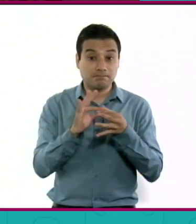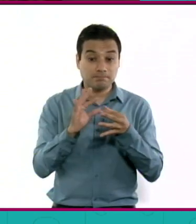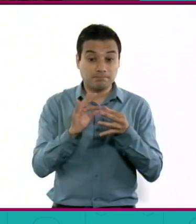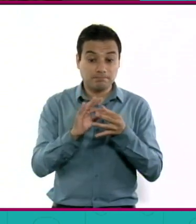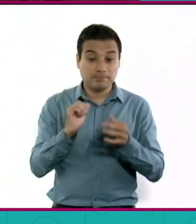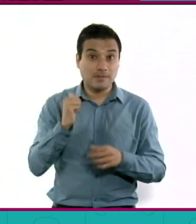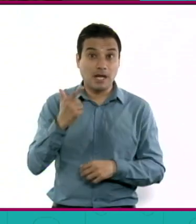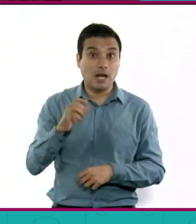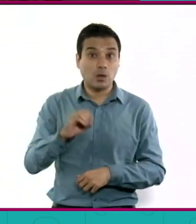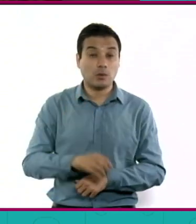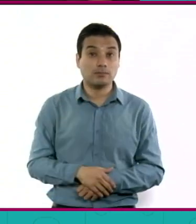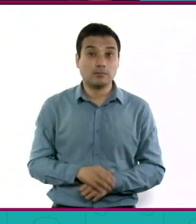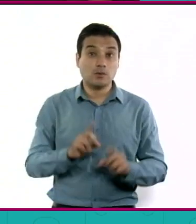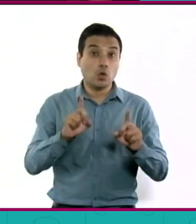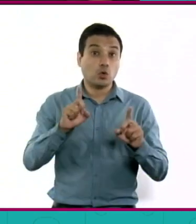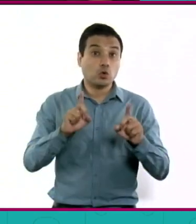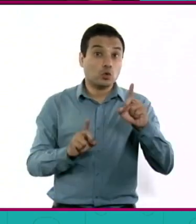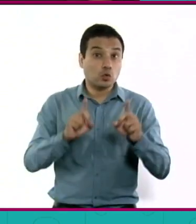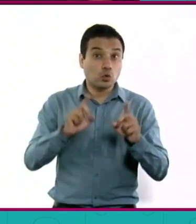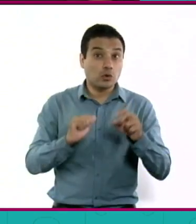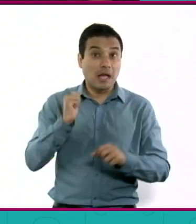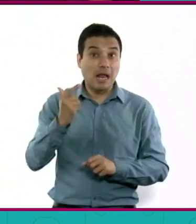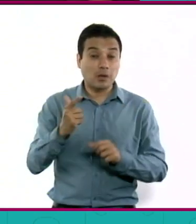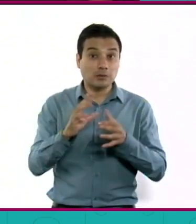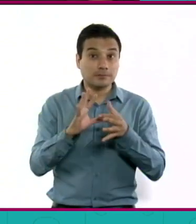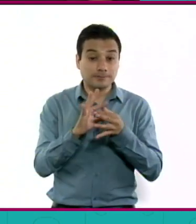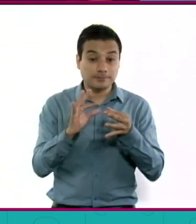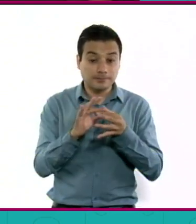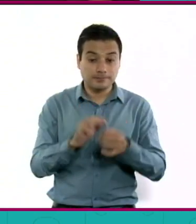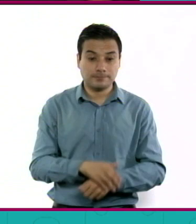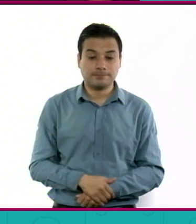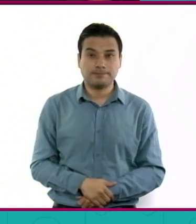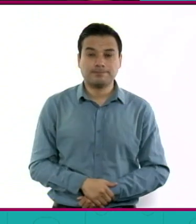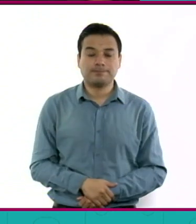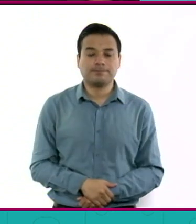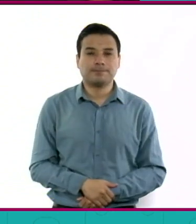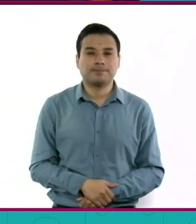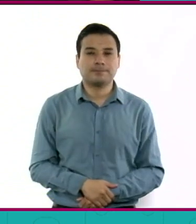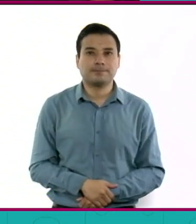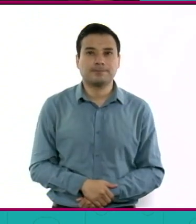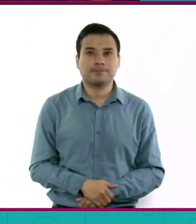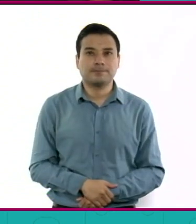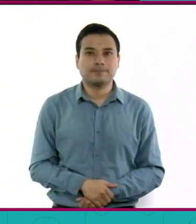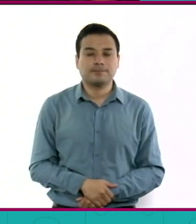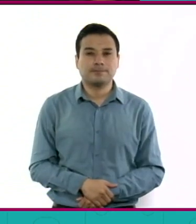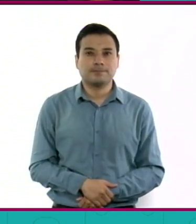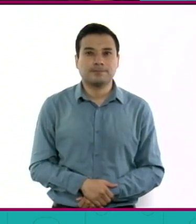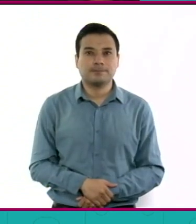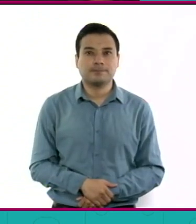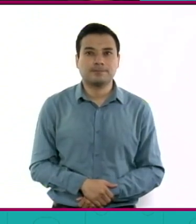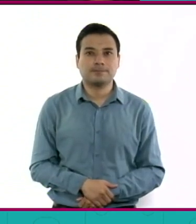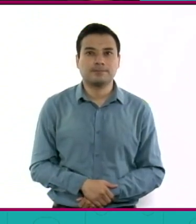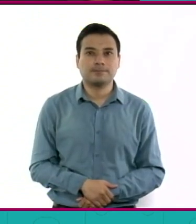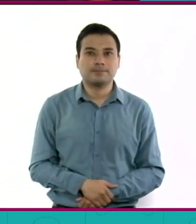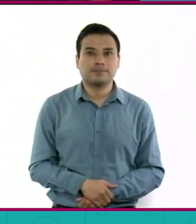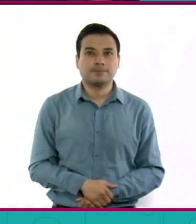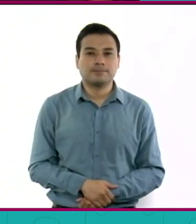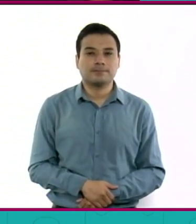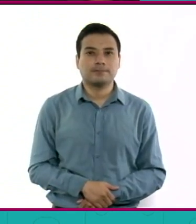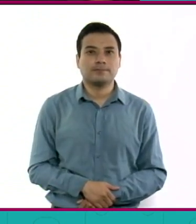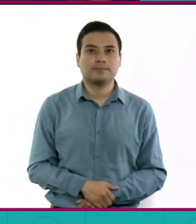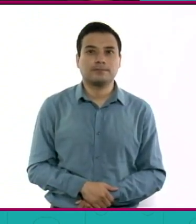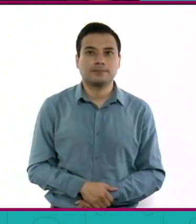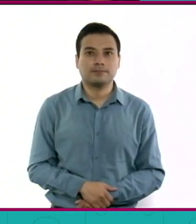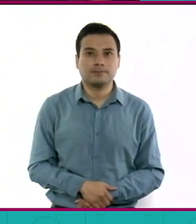o dudas? Sí, dudas, vénganse para acá, ándele. ¿Qué trabajo hay que realizar en casa respecto a la